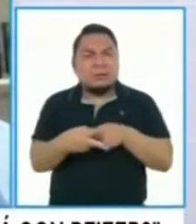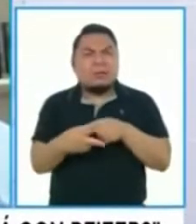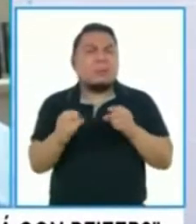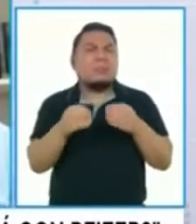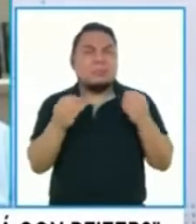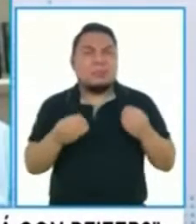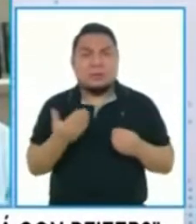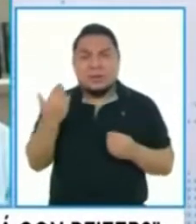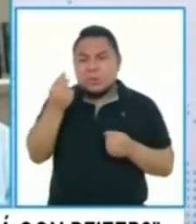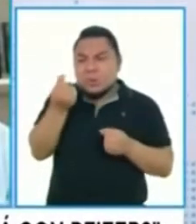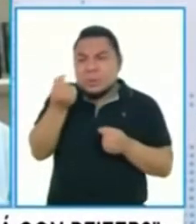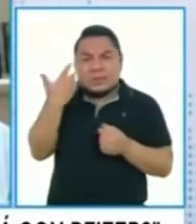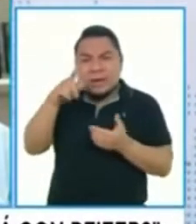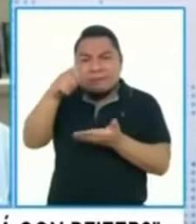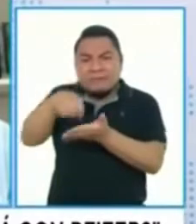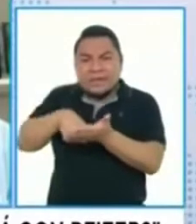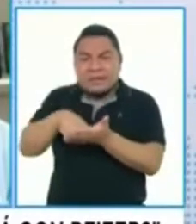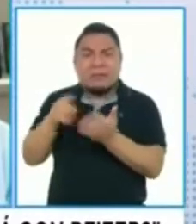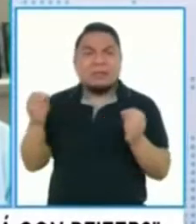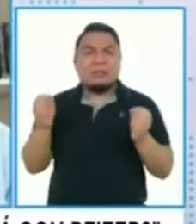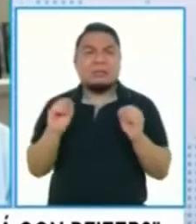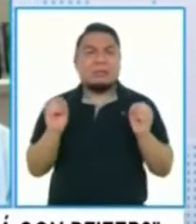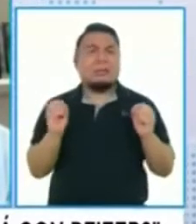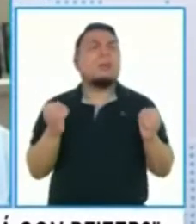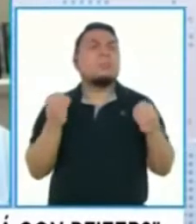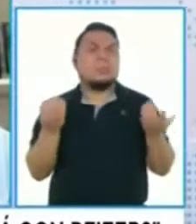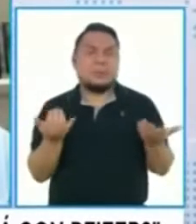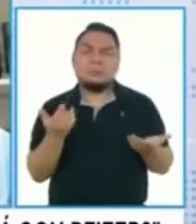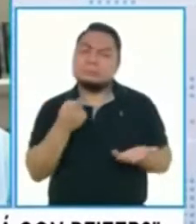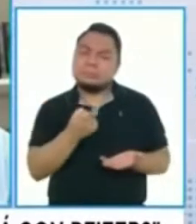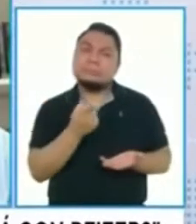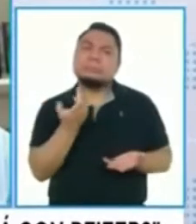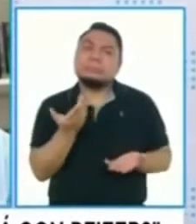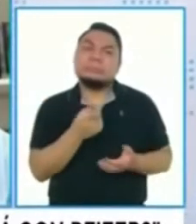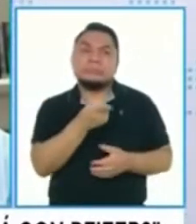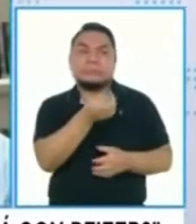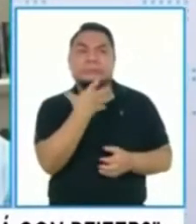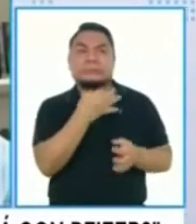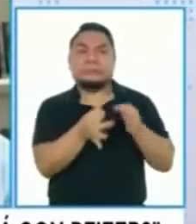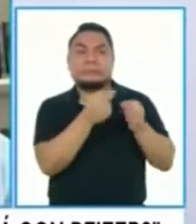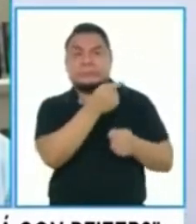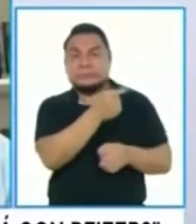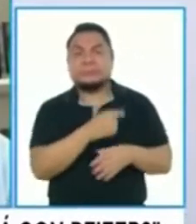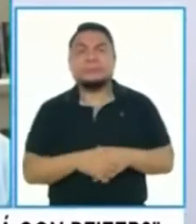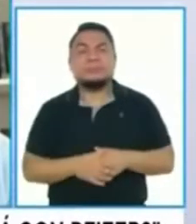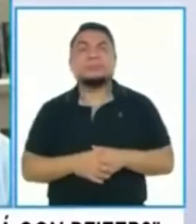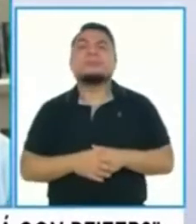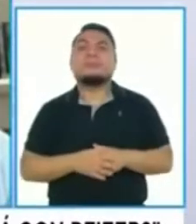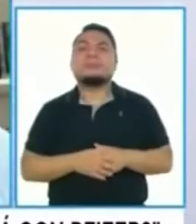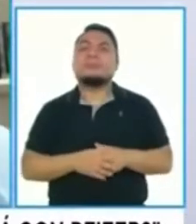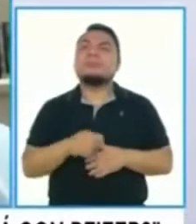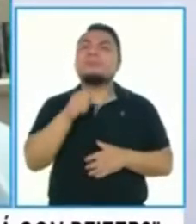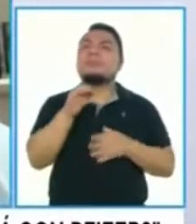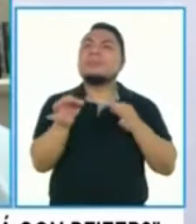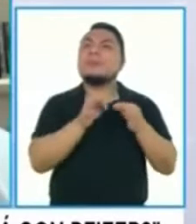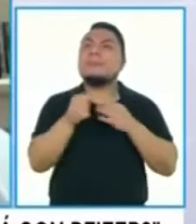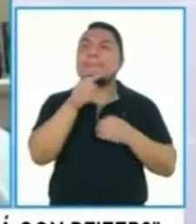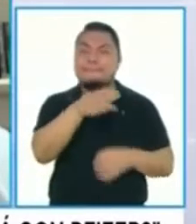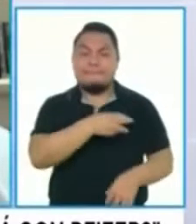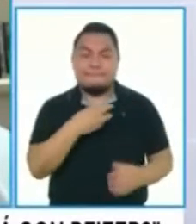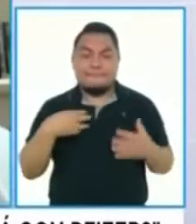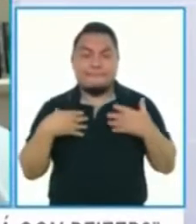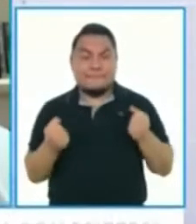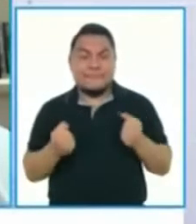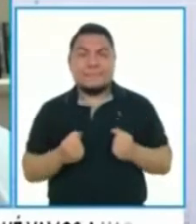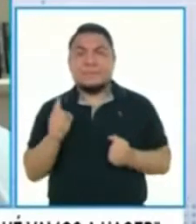firma del contrato y eso es algo que debería ser... Entonces sería una explicación. Por lo menos el Minsa